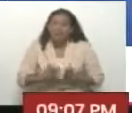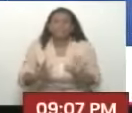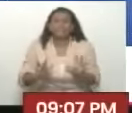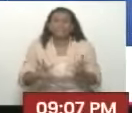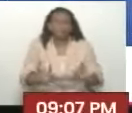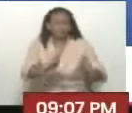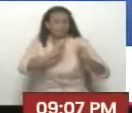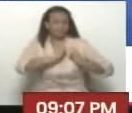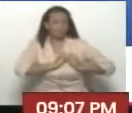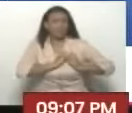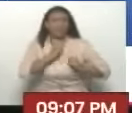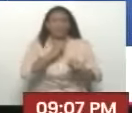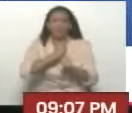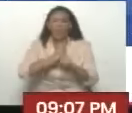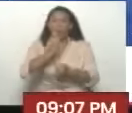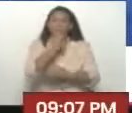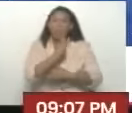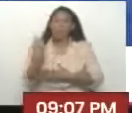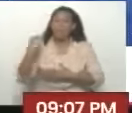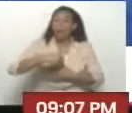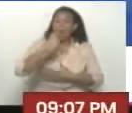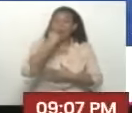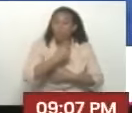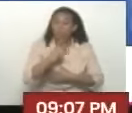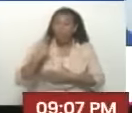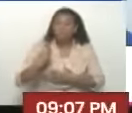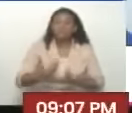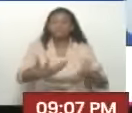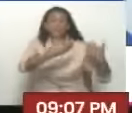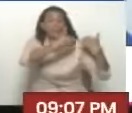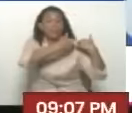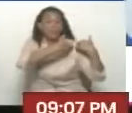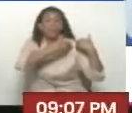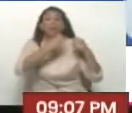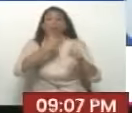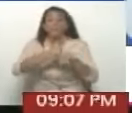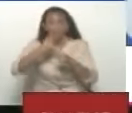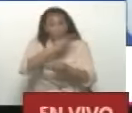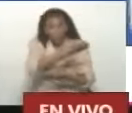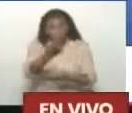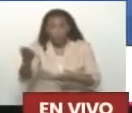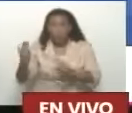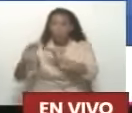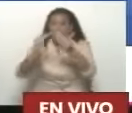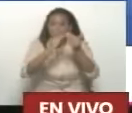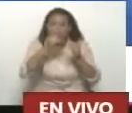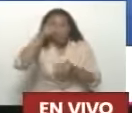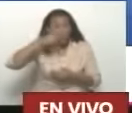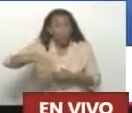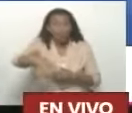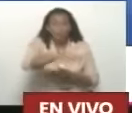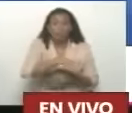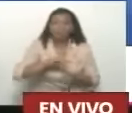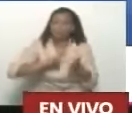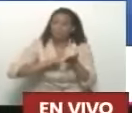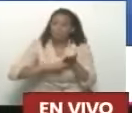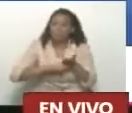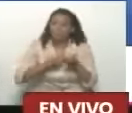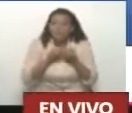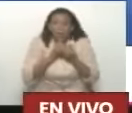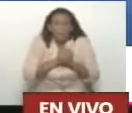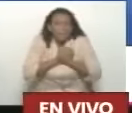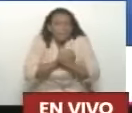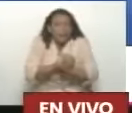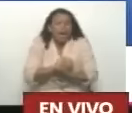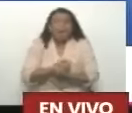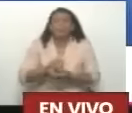me trae compromisos, responsabilidades para con usted, para con este pueblo venezolano, al que tanto amamos y al